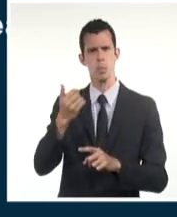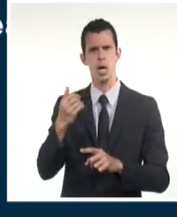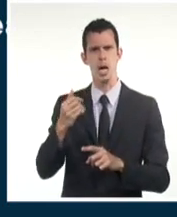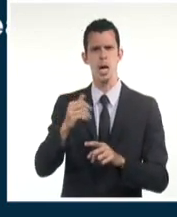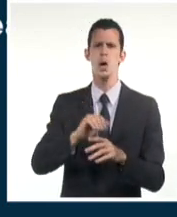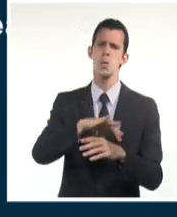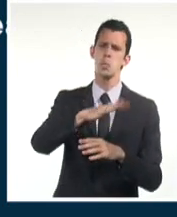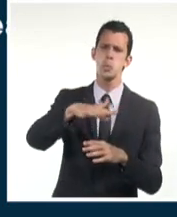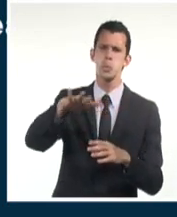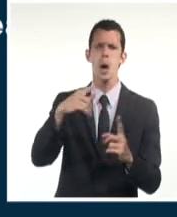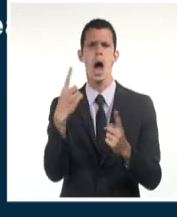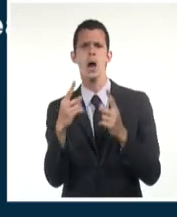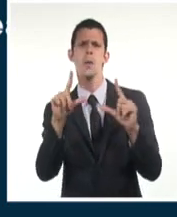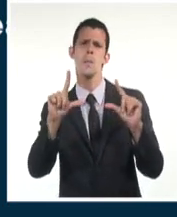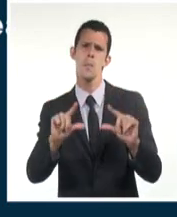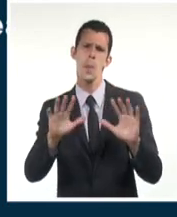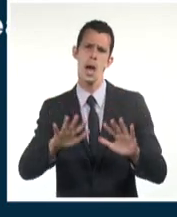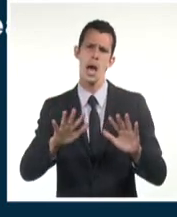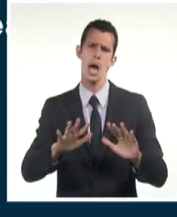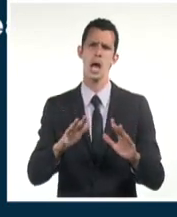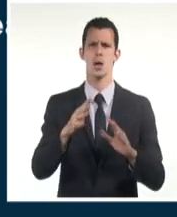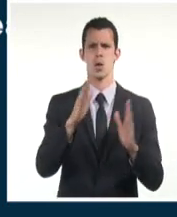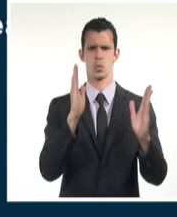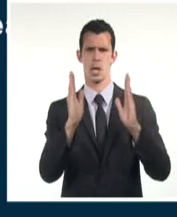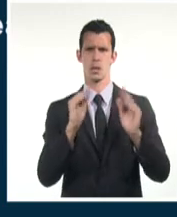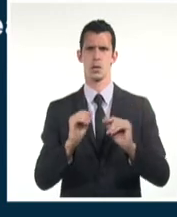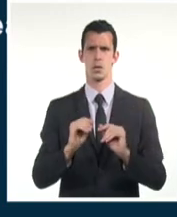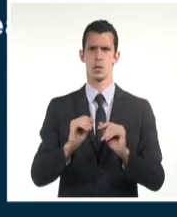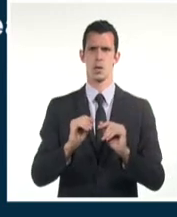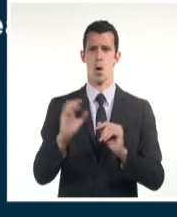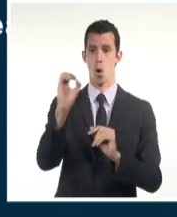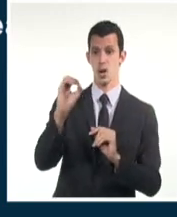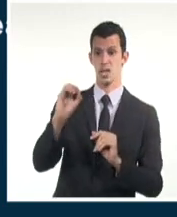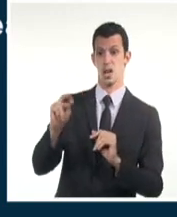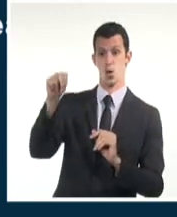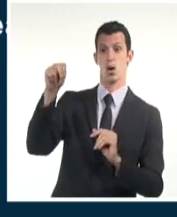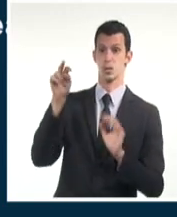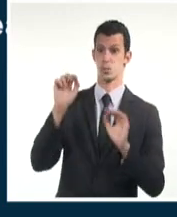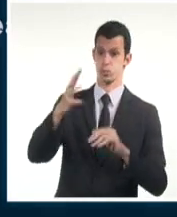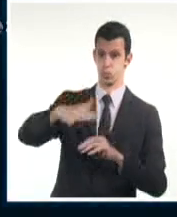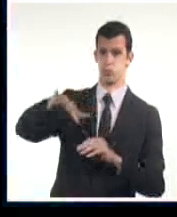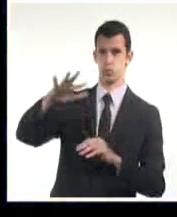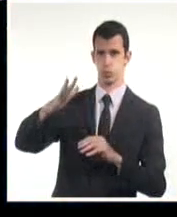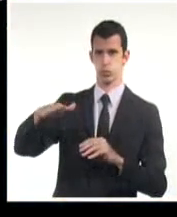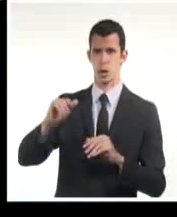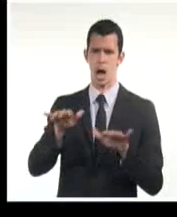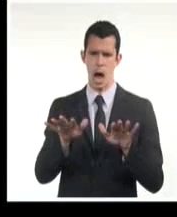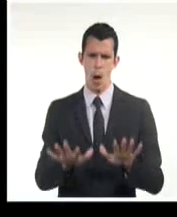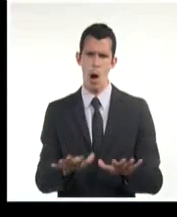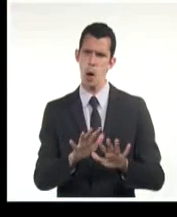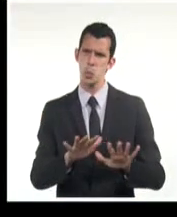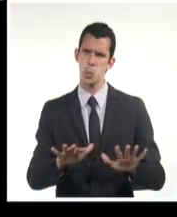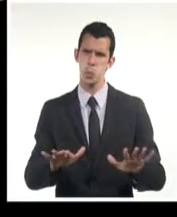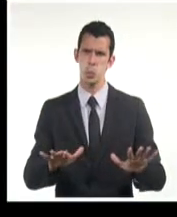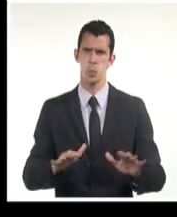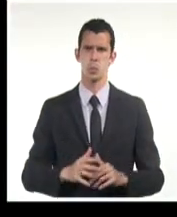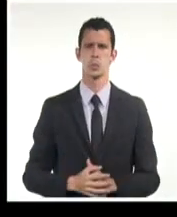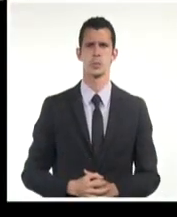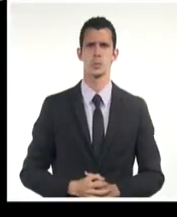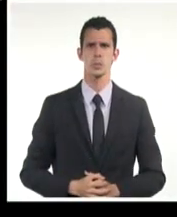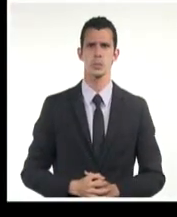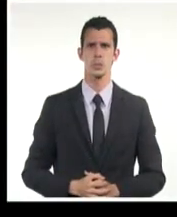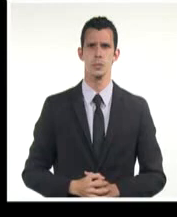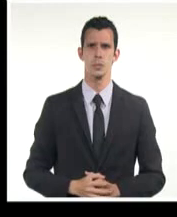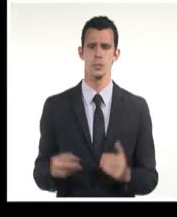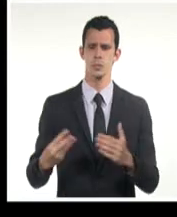oleaje en la costa norte central y poco oleaje en la costa sur de la región central del país en cuanto a los próximos días